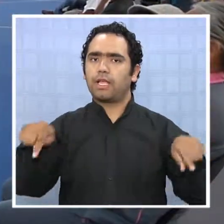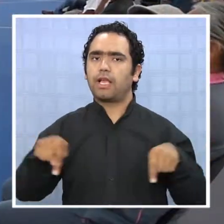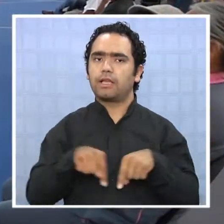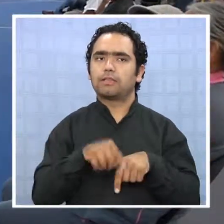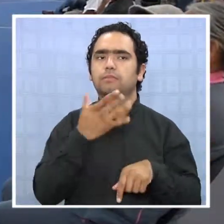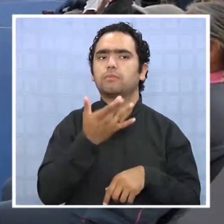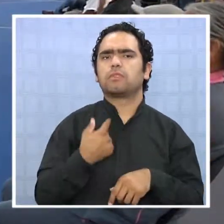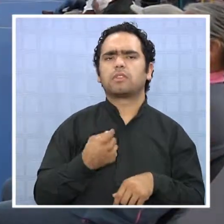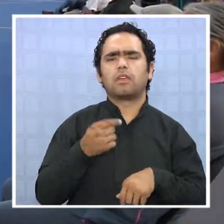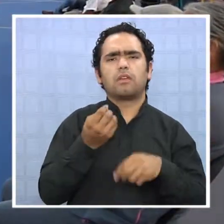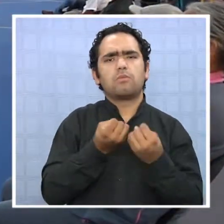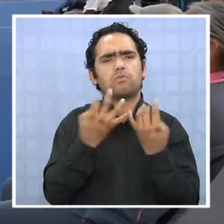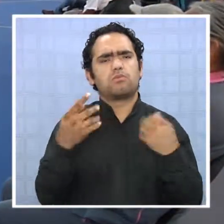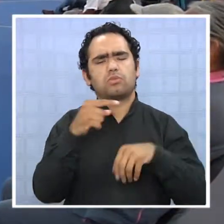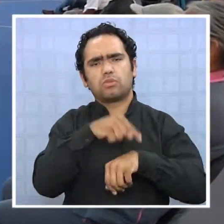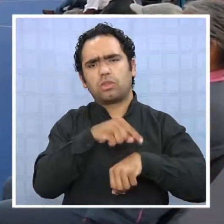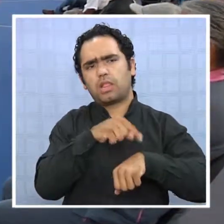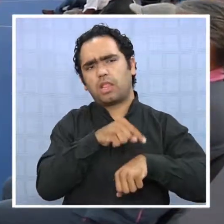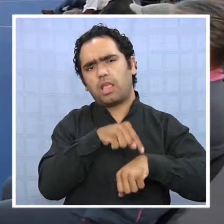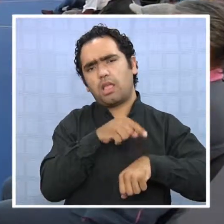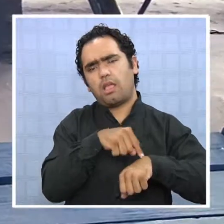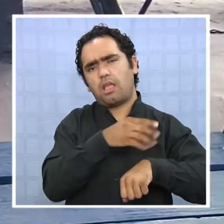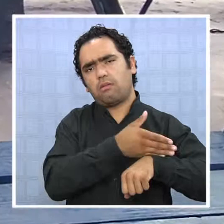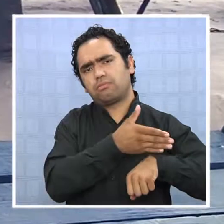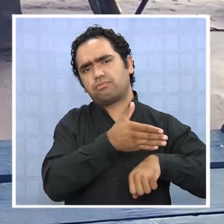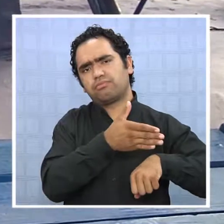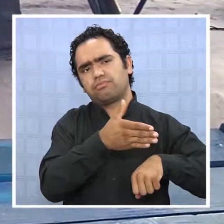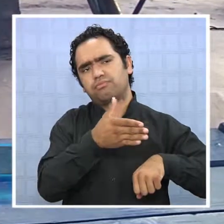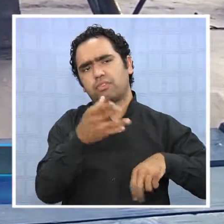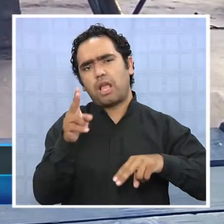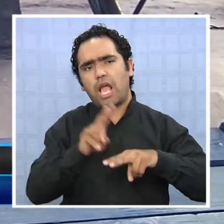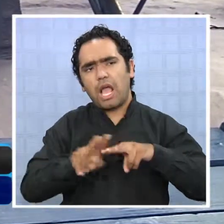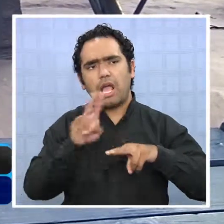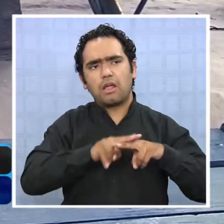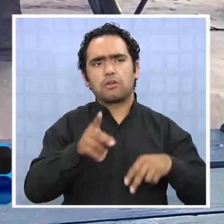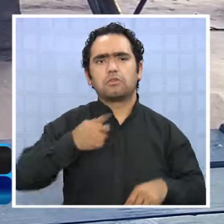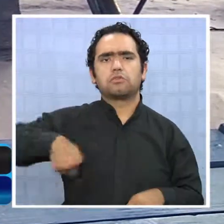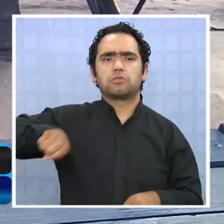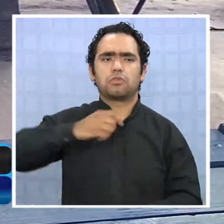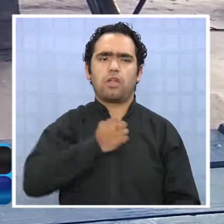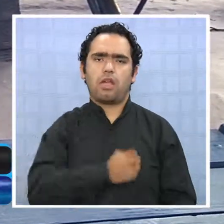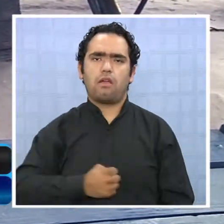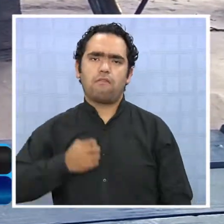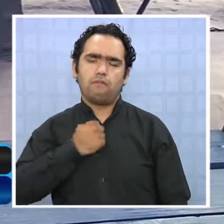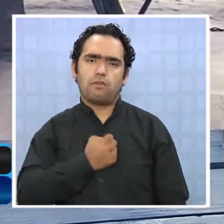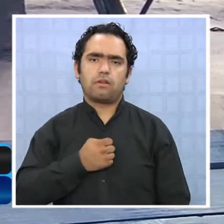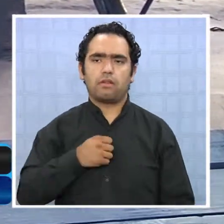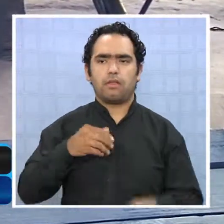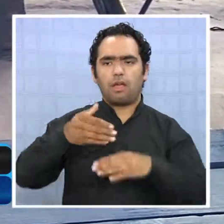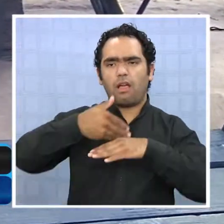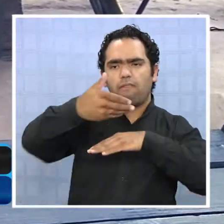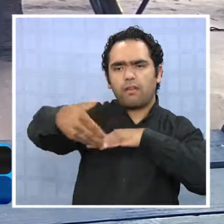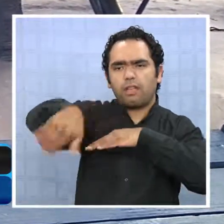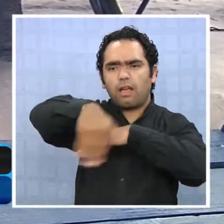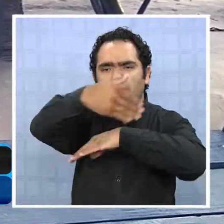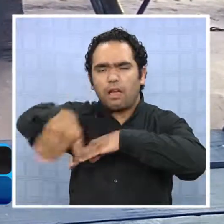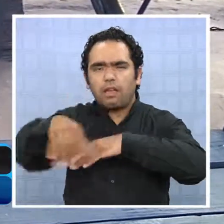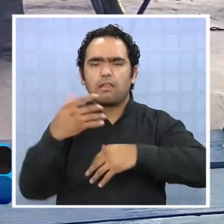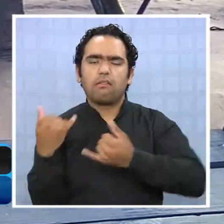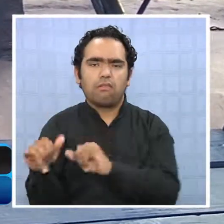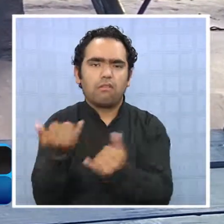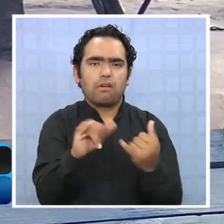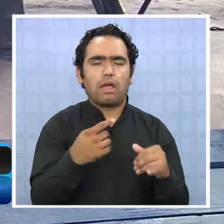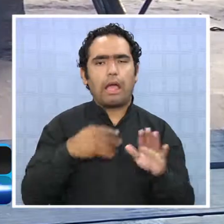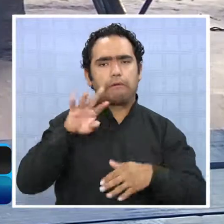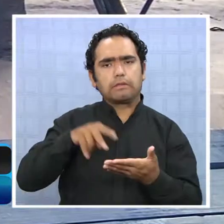porque como que duró mucho tiempo de arreglarla, porque nosotros estábamos aburridos, jugábamos en la afuera, la calle, a veces nos rebalaban,